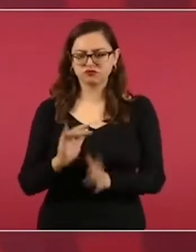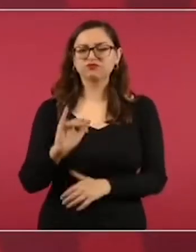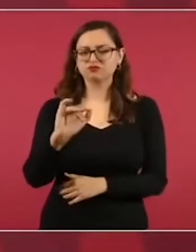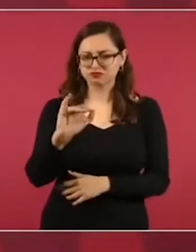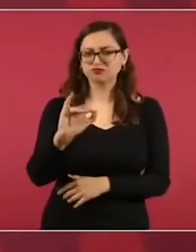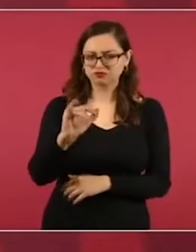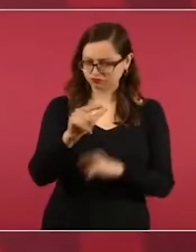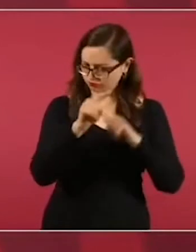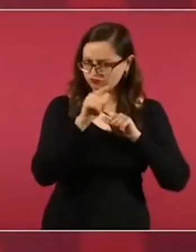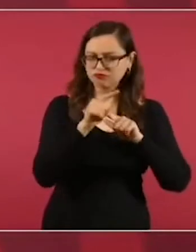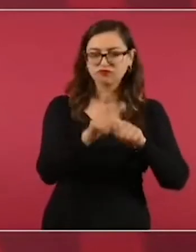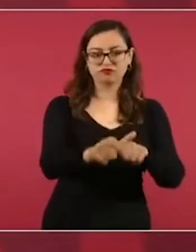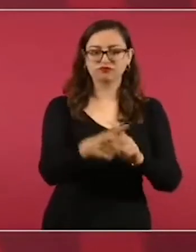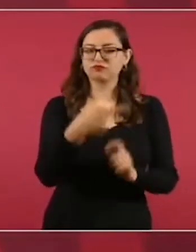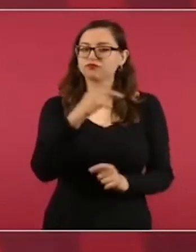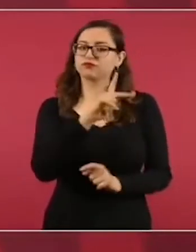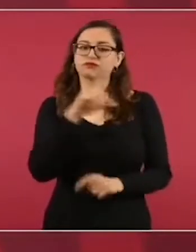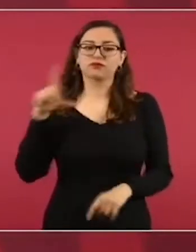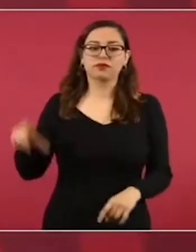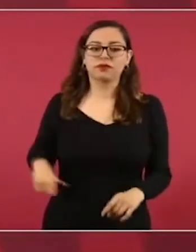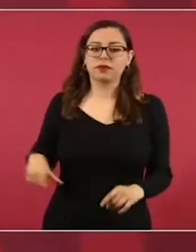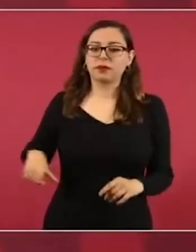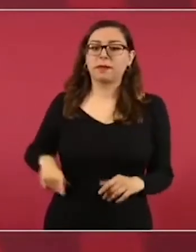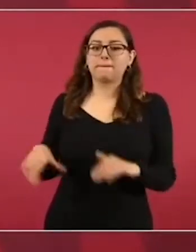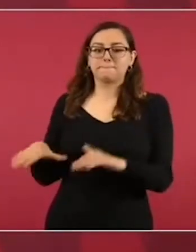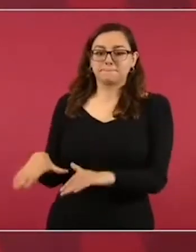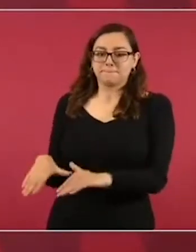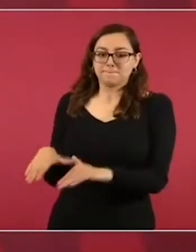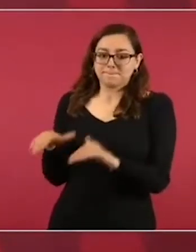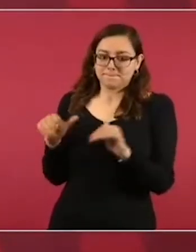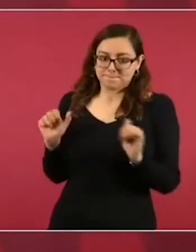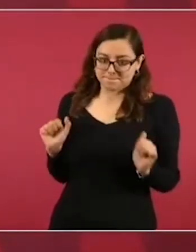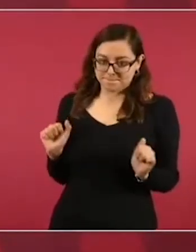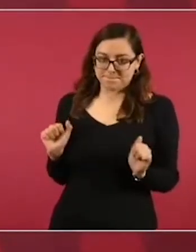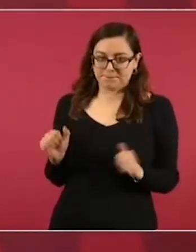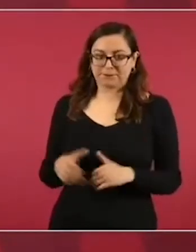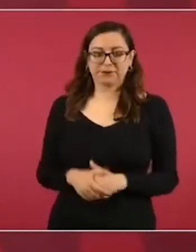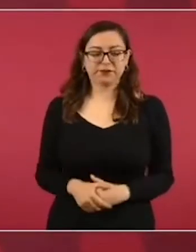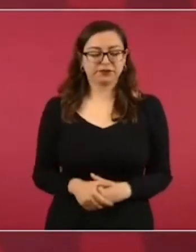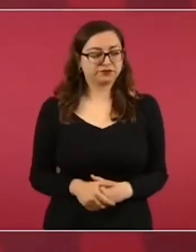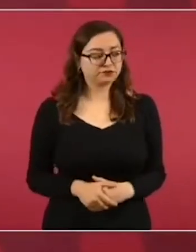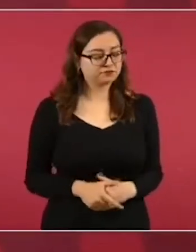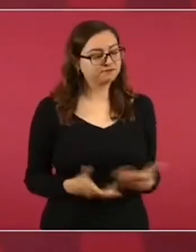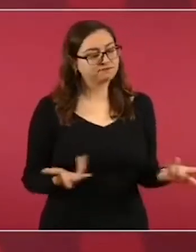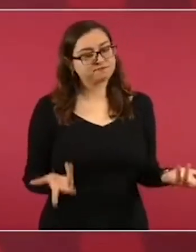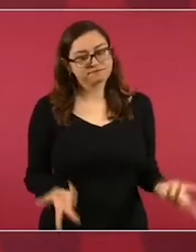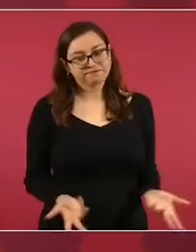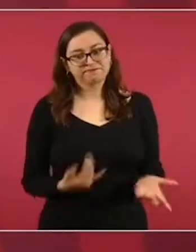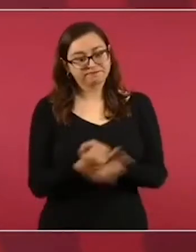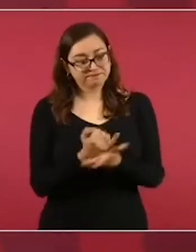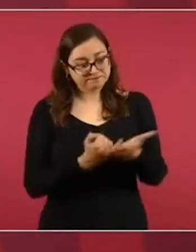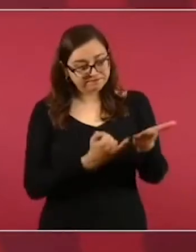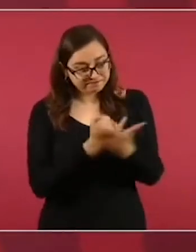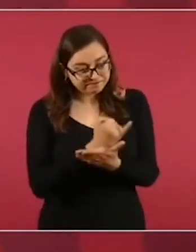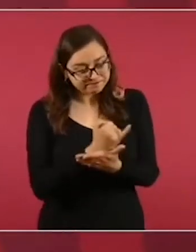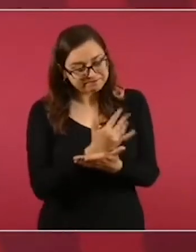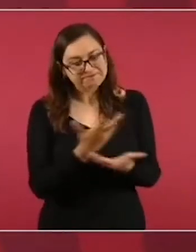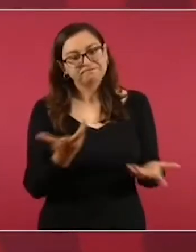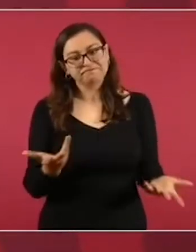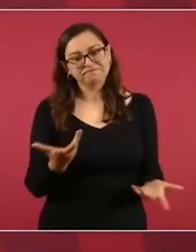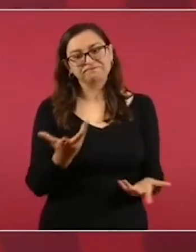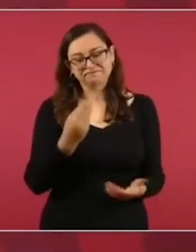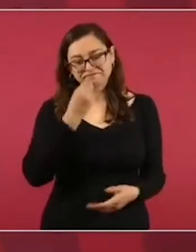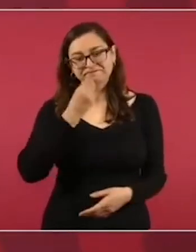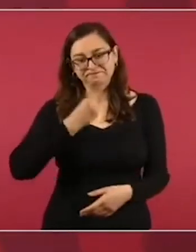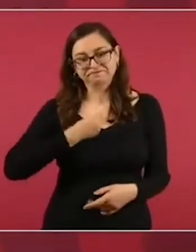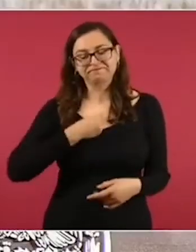respetamos su decisión. La renuncia